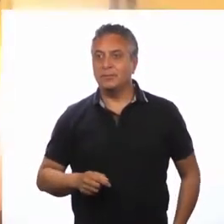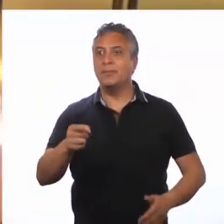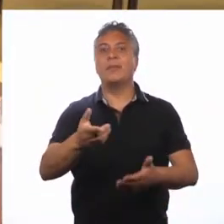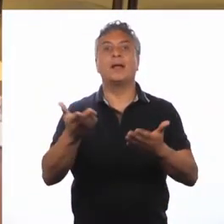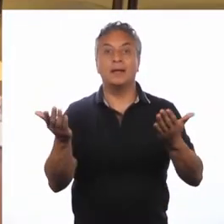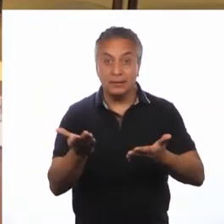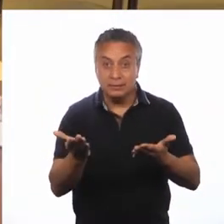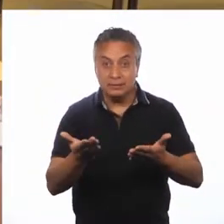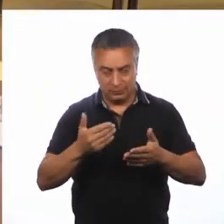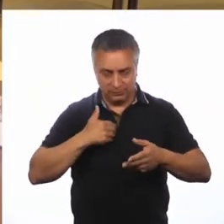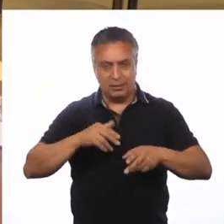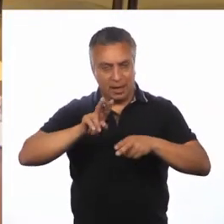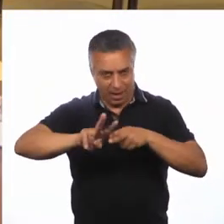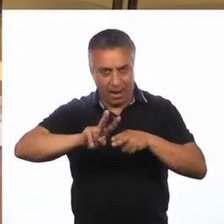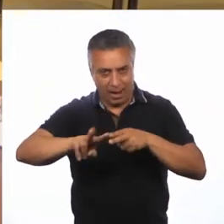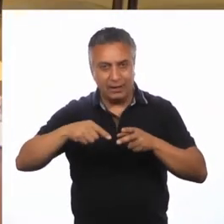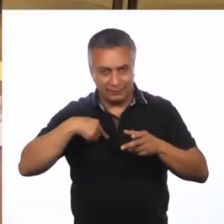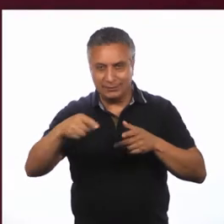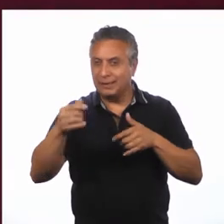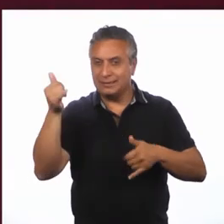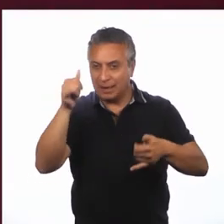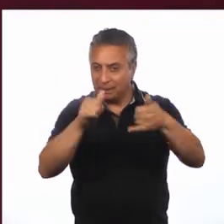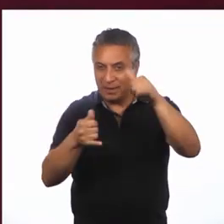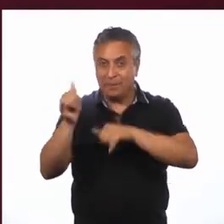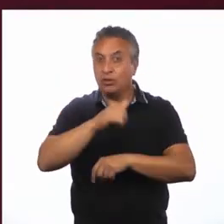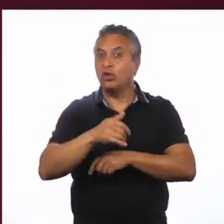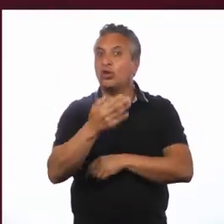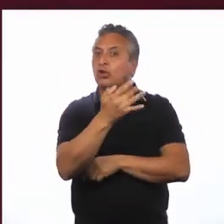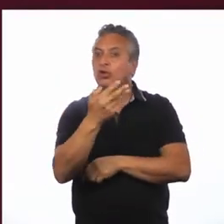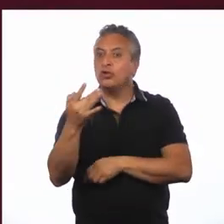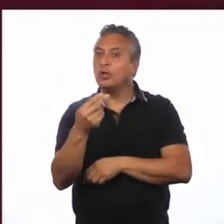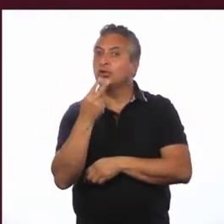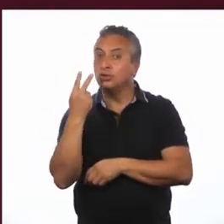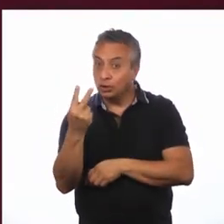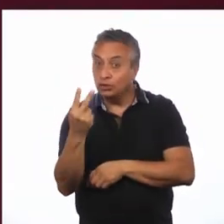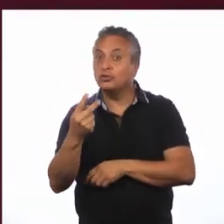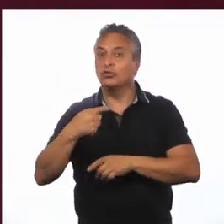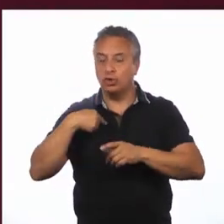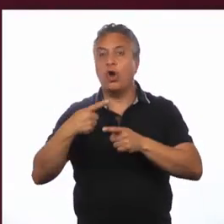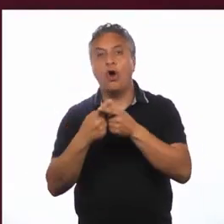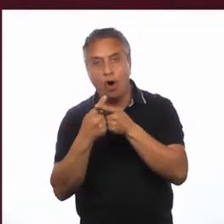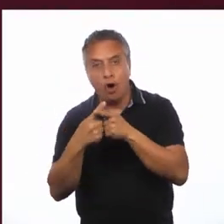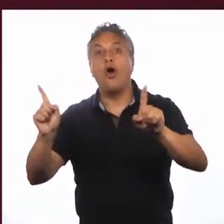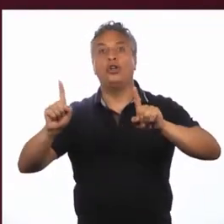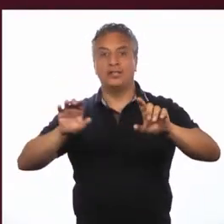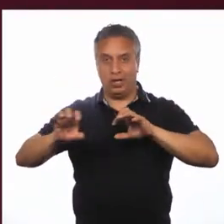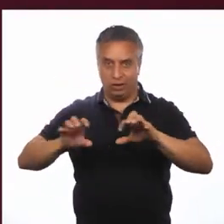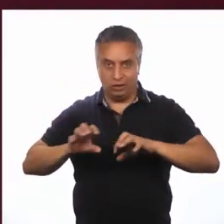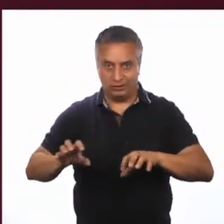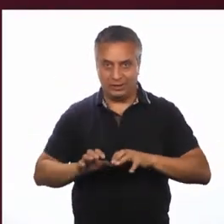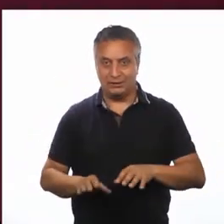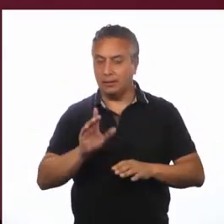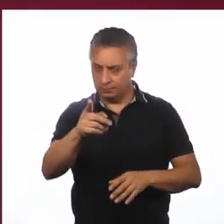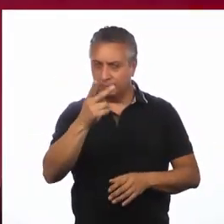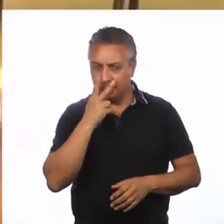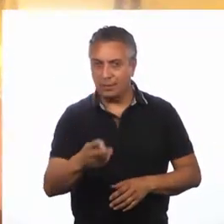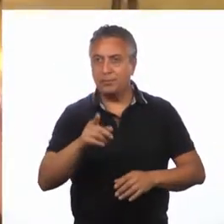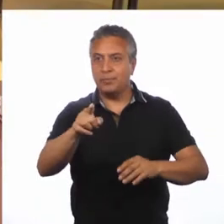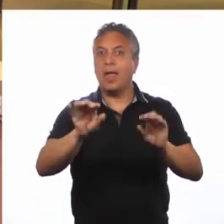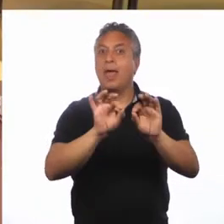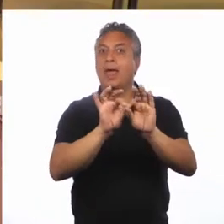Para realizar nuestro experimento número 2 Vamos a requerir otros materiales ¿Cuáles son?